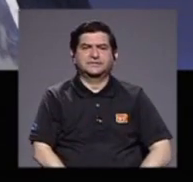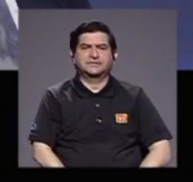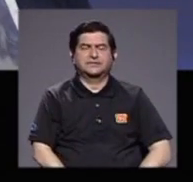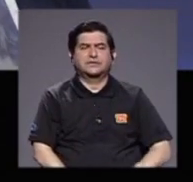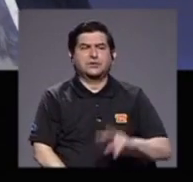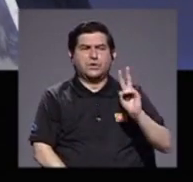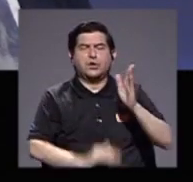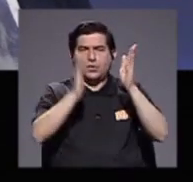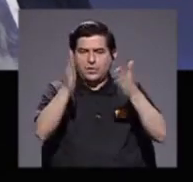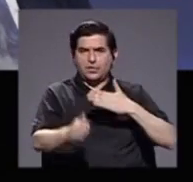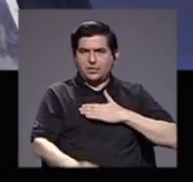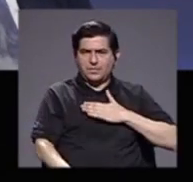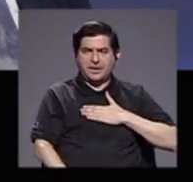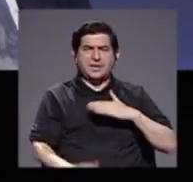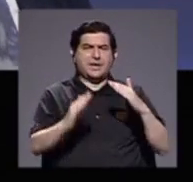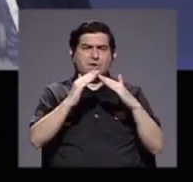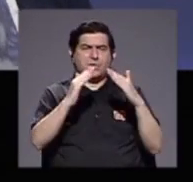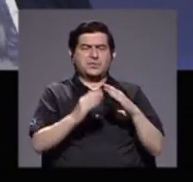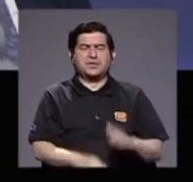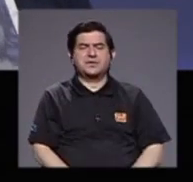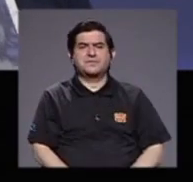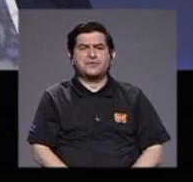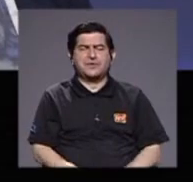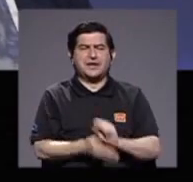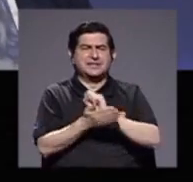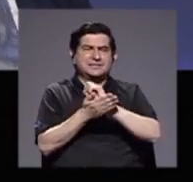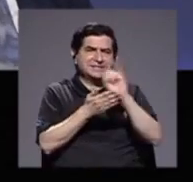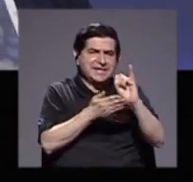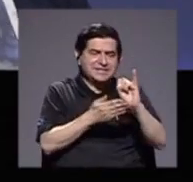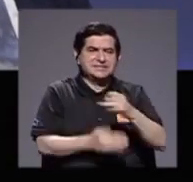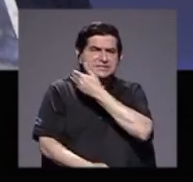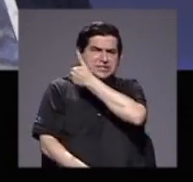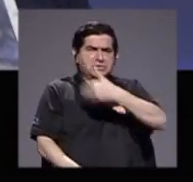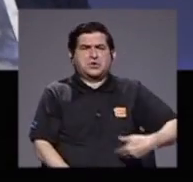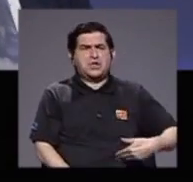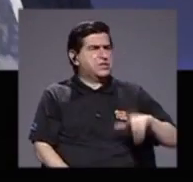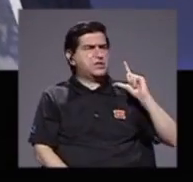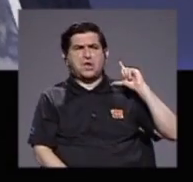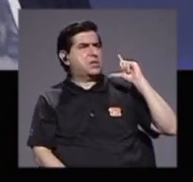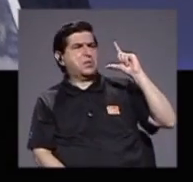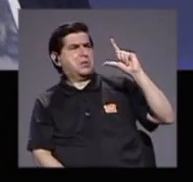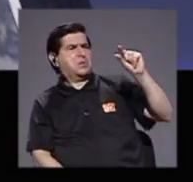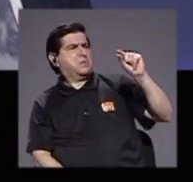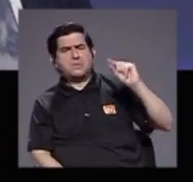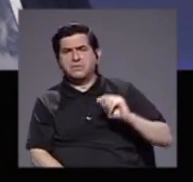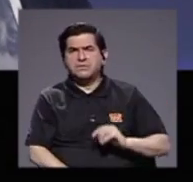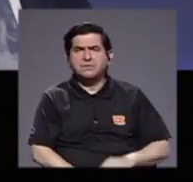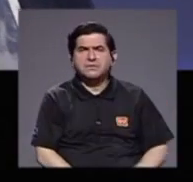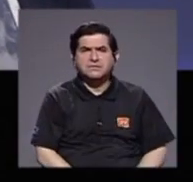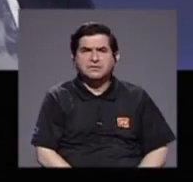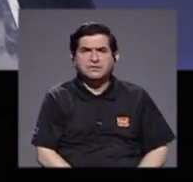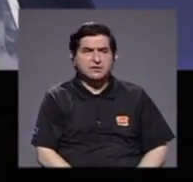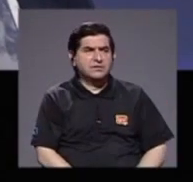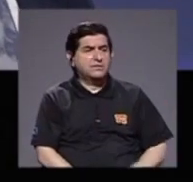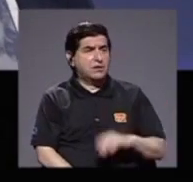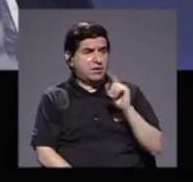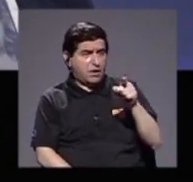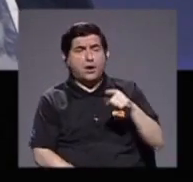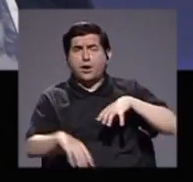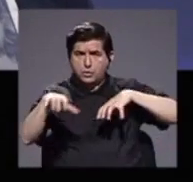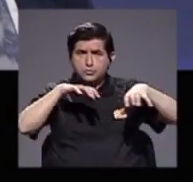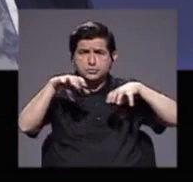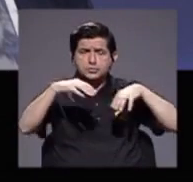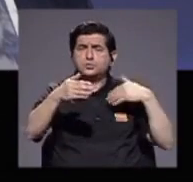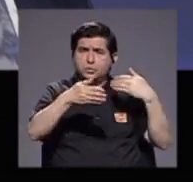colega mío, que vive en San Isidro de Heredia, no es demasiado lejos, está, llega, se mueve